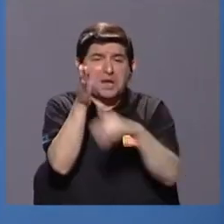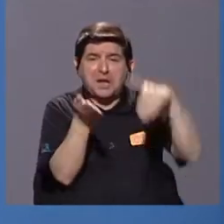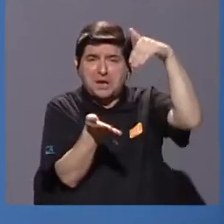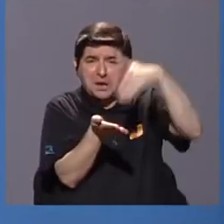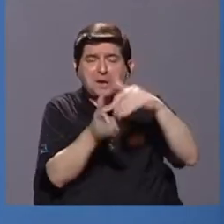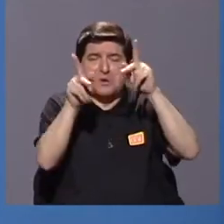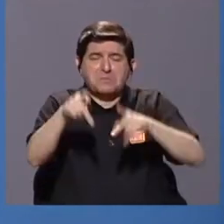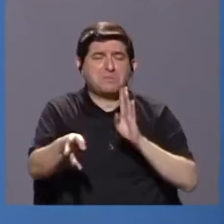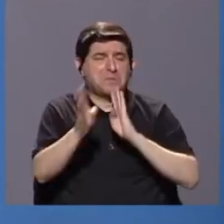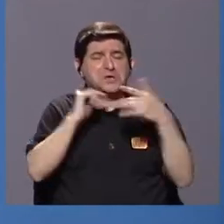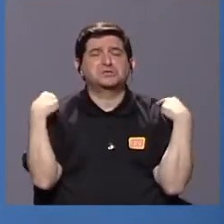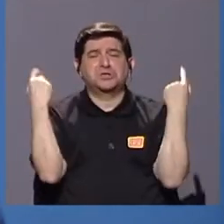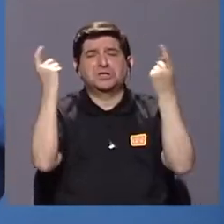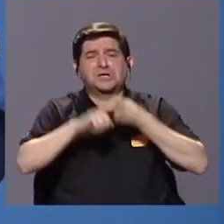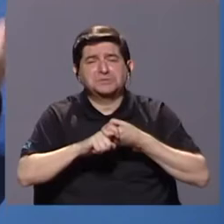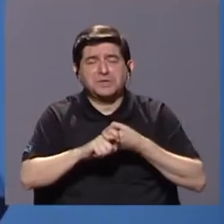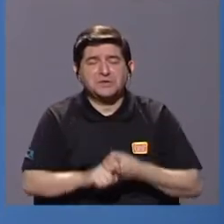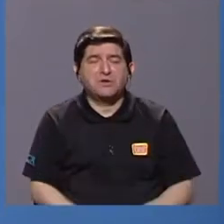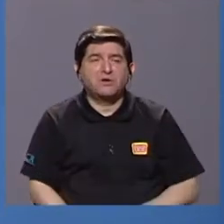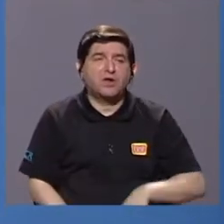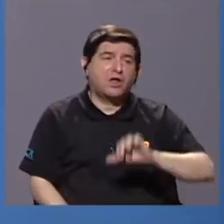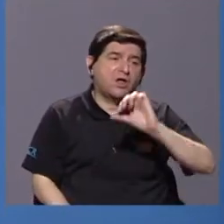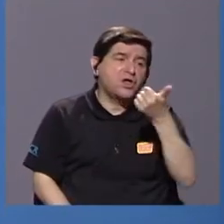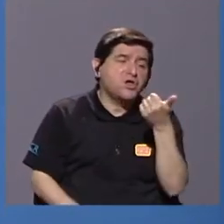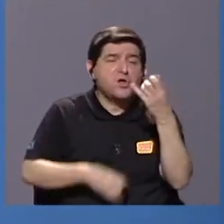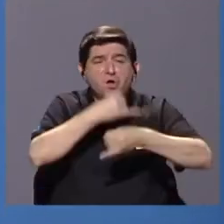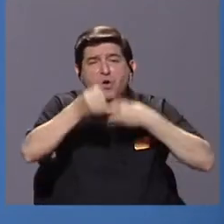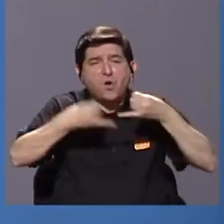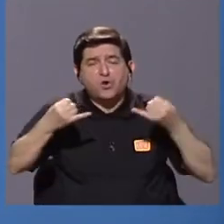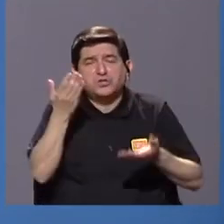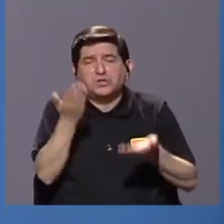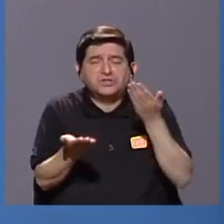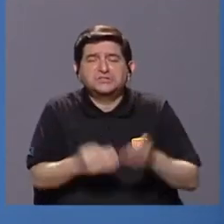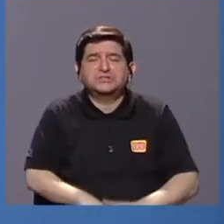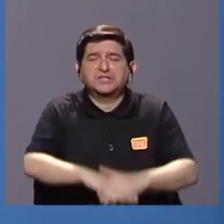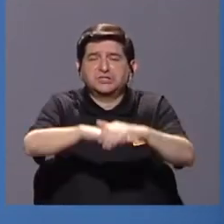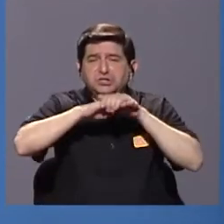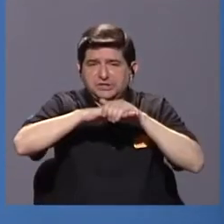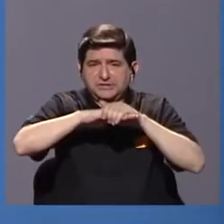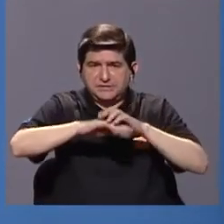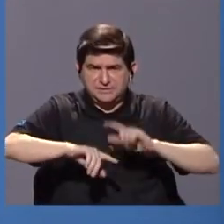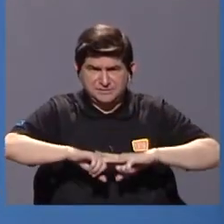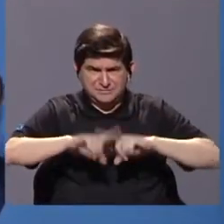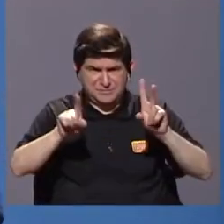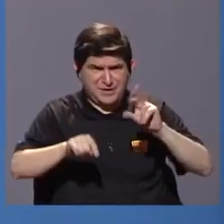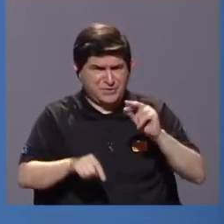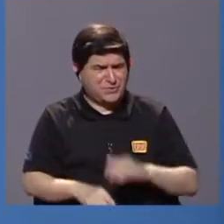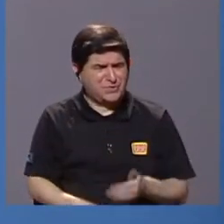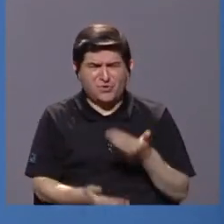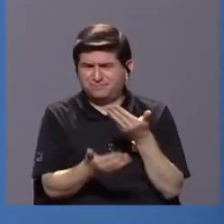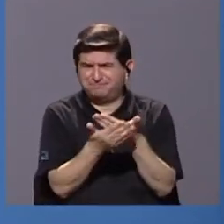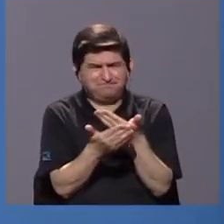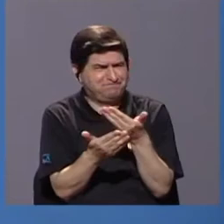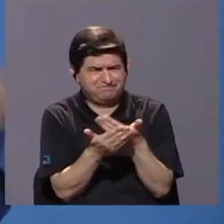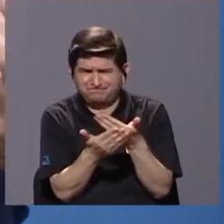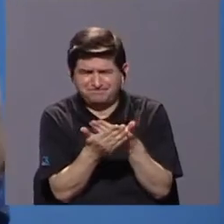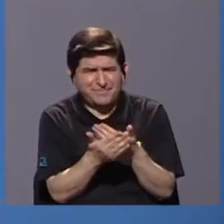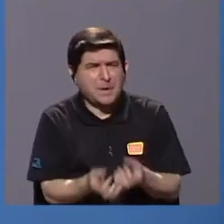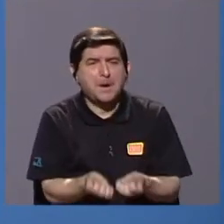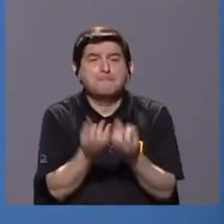habla español y aprenderá una segunda lengua, posiblemente el inglés, ¿verdad? Pero no es tan palpable ese